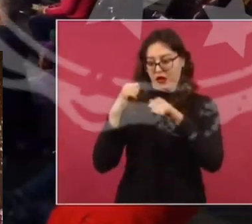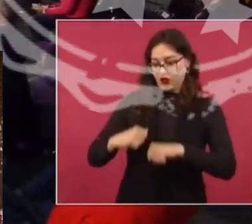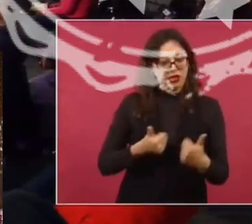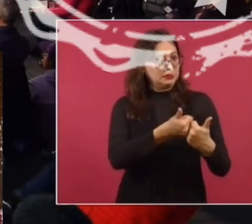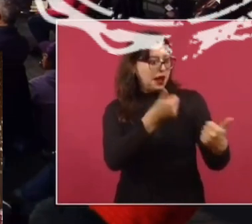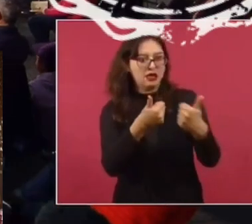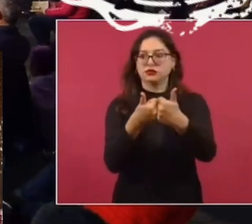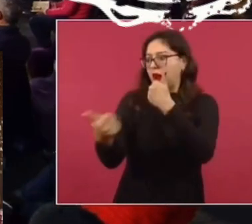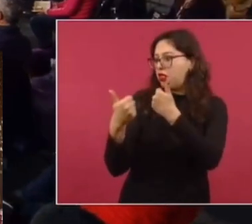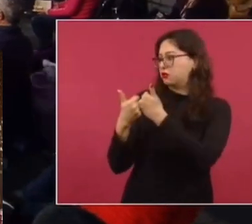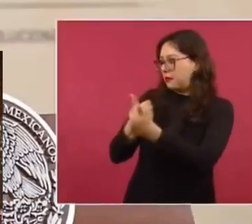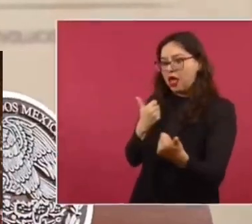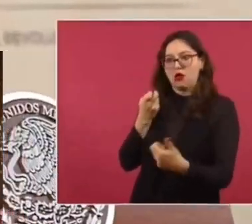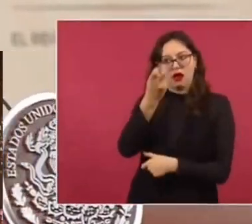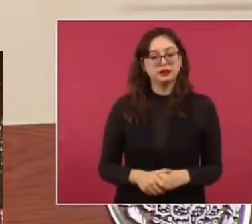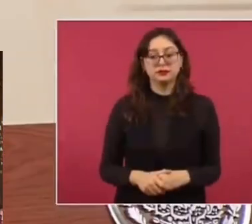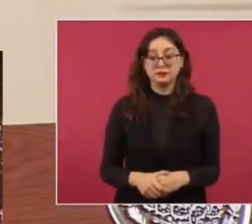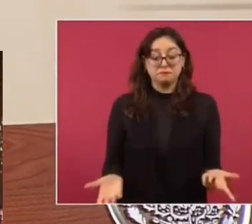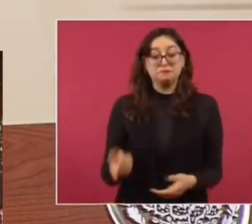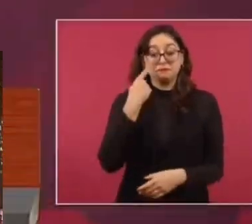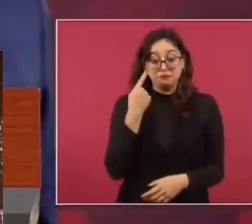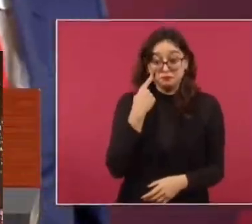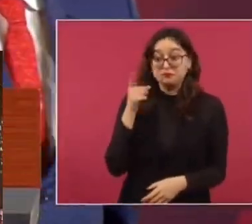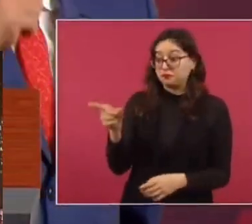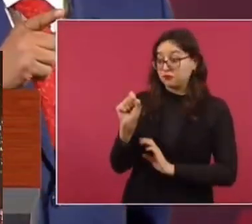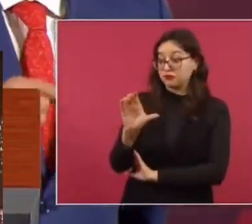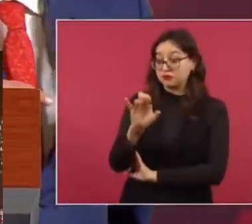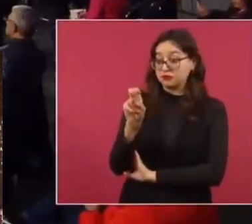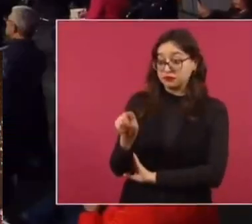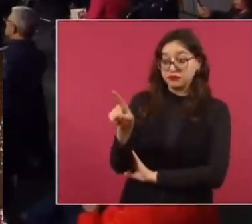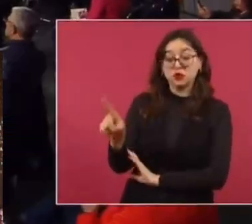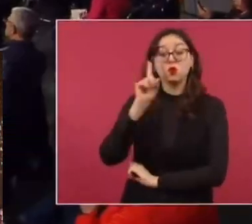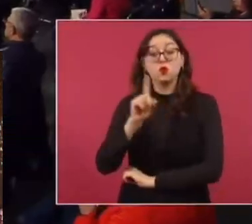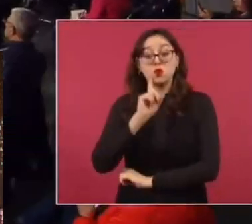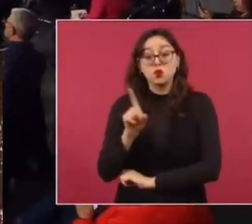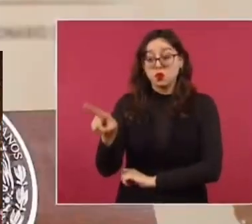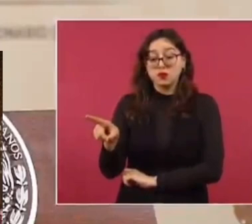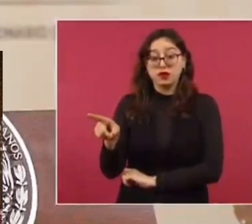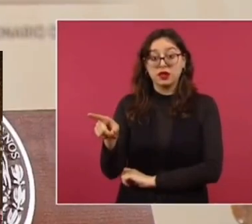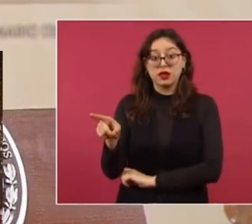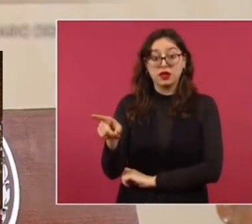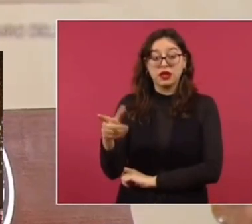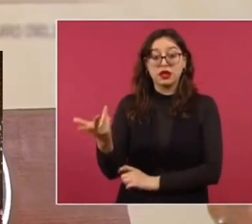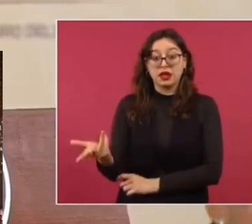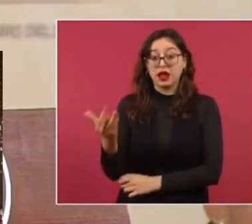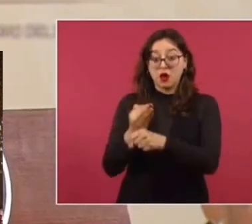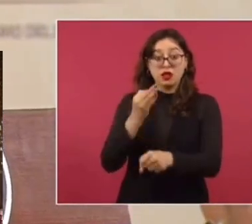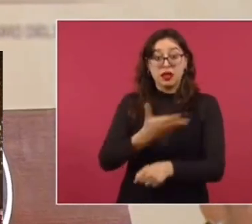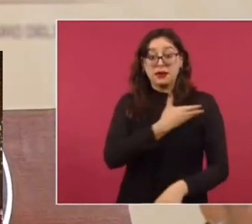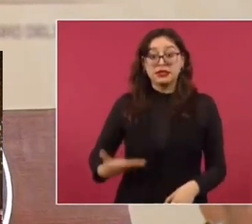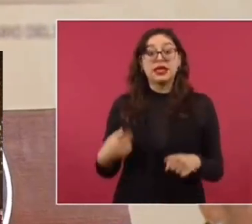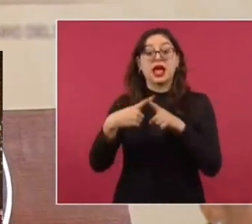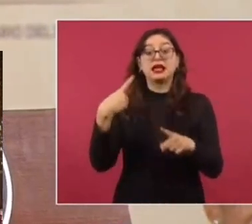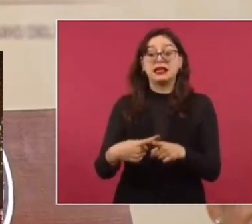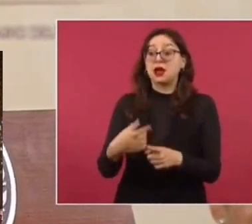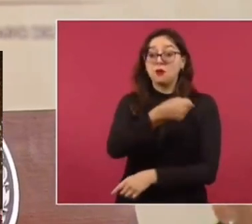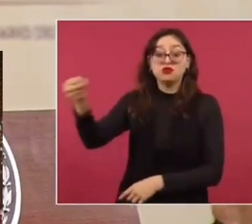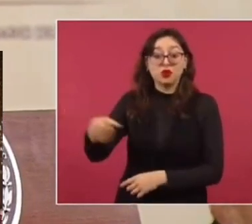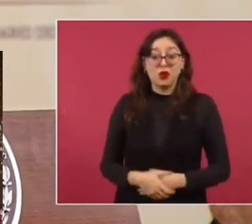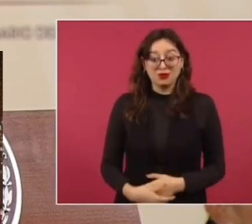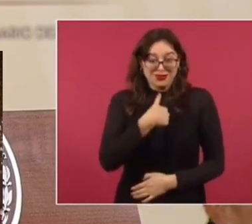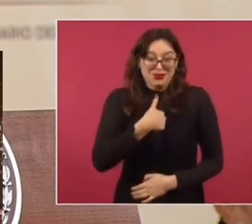La señora, este, presidenta de la corte, para hablar en plata, está por mí, de presidenta. Ah,